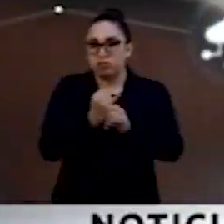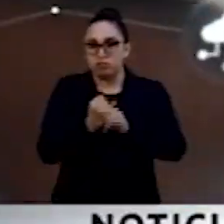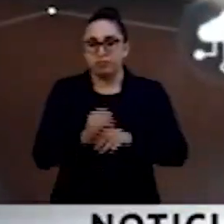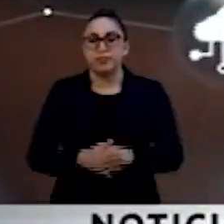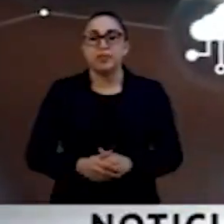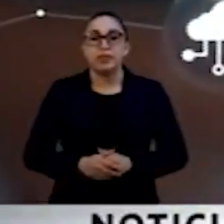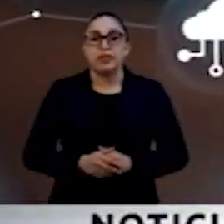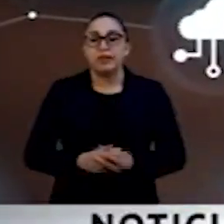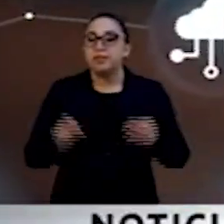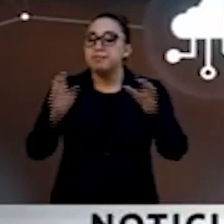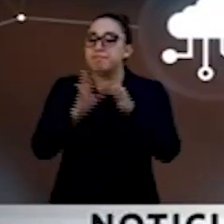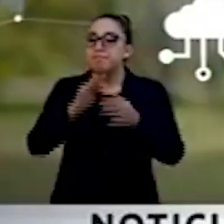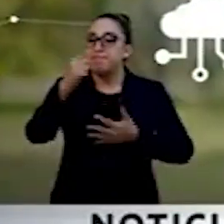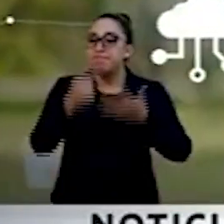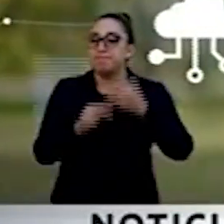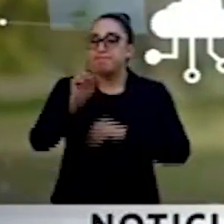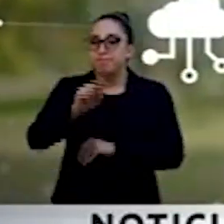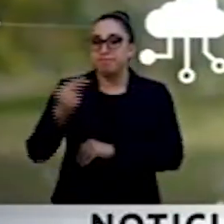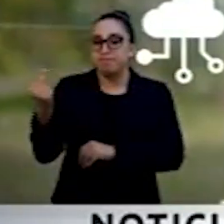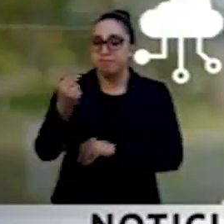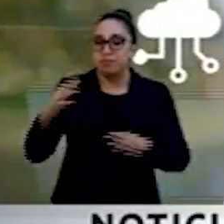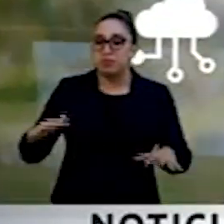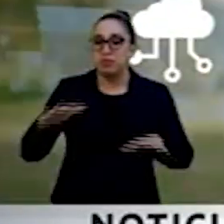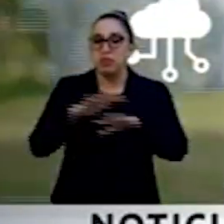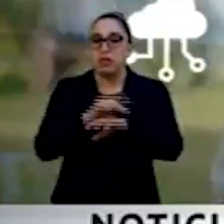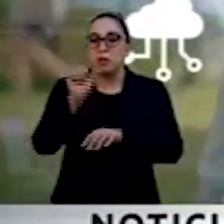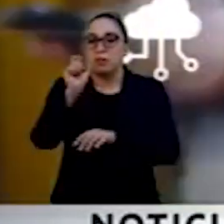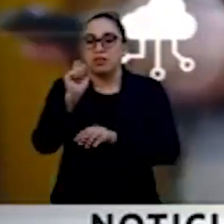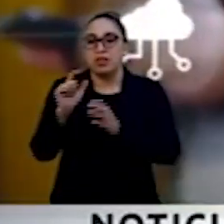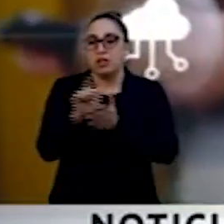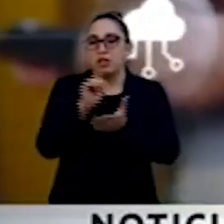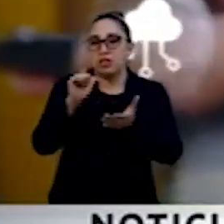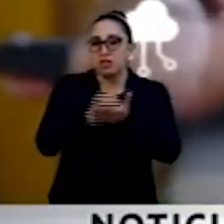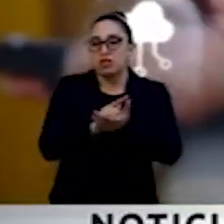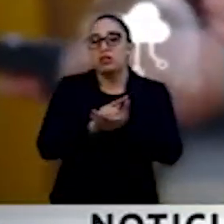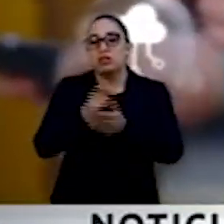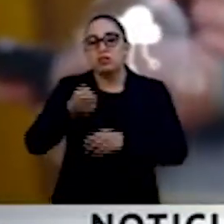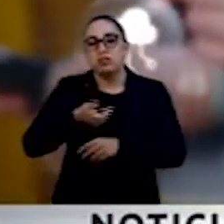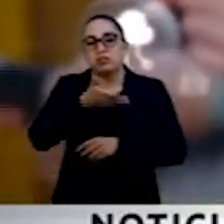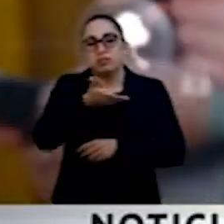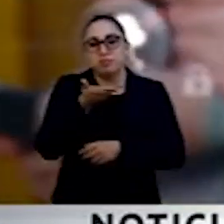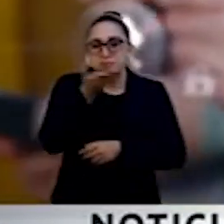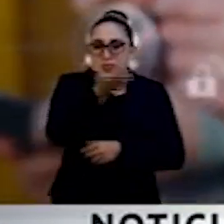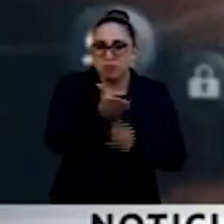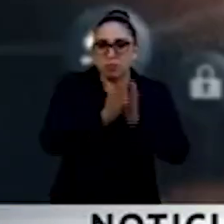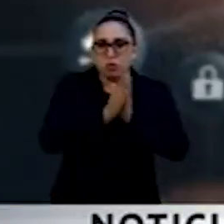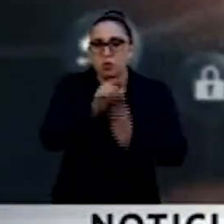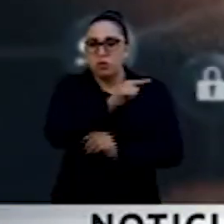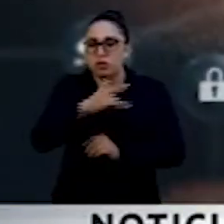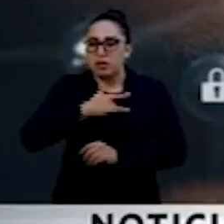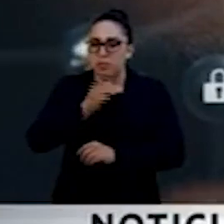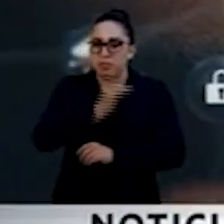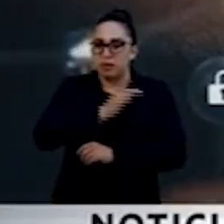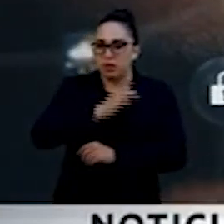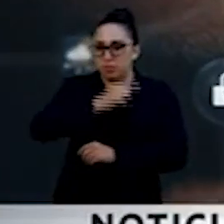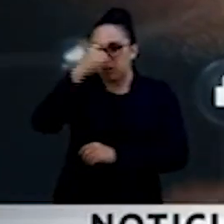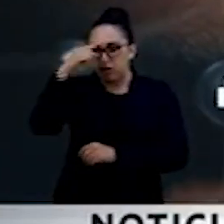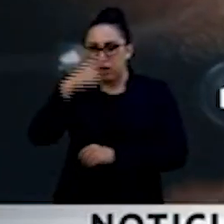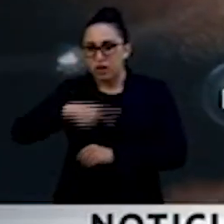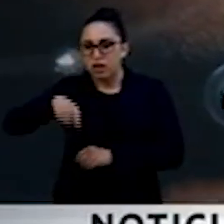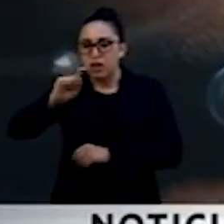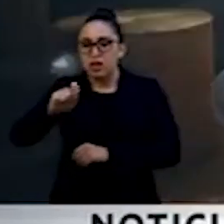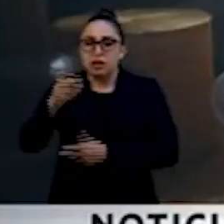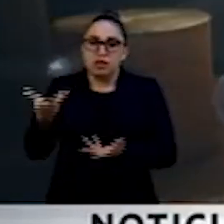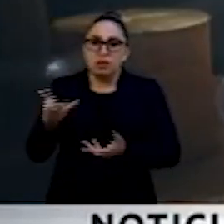Señalaron la necesidad de reformar al menos 20 ordenamientos para lo que llamaron perderle el miedo a regular la privatización de las redes